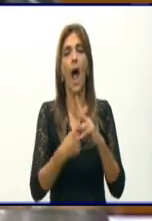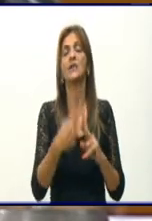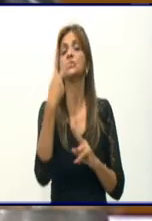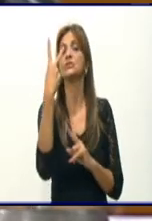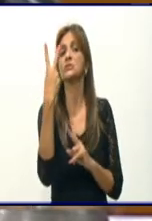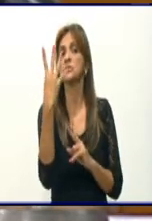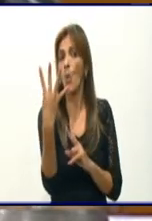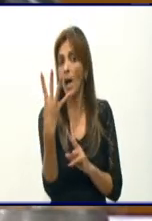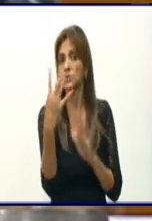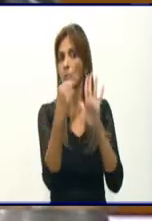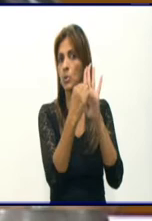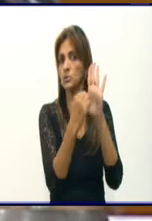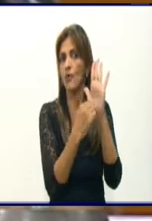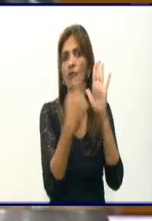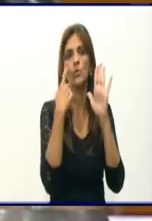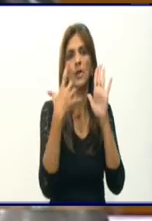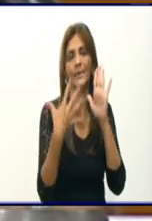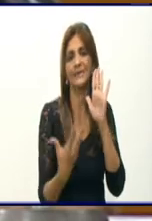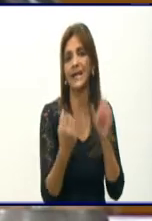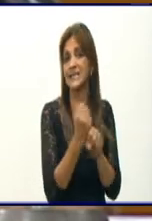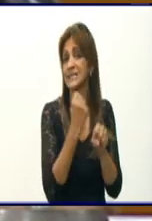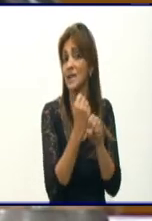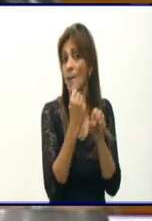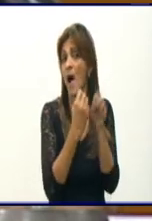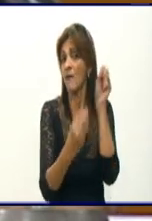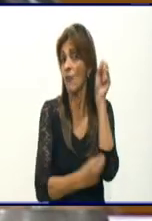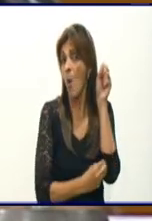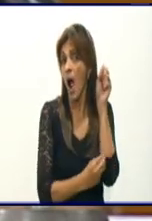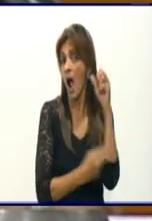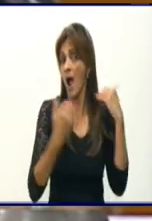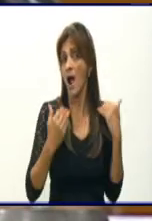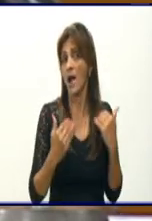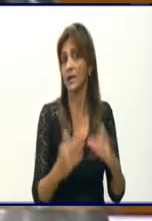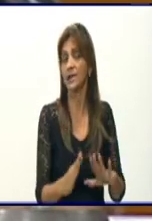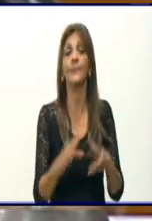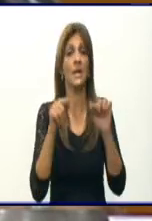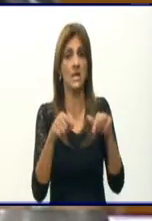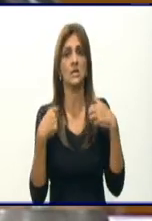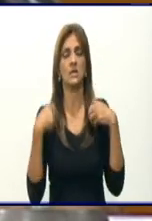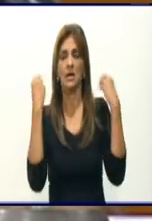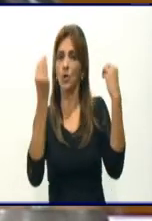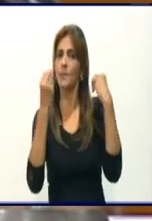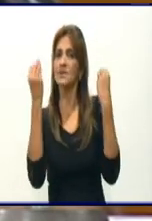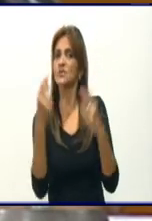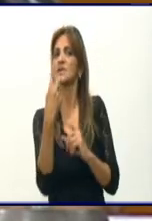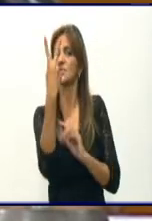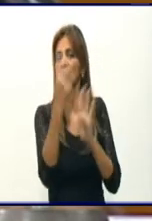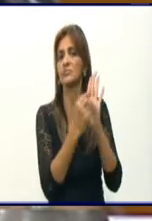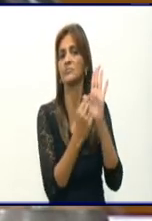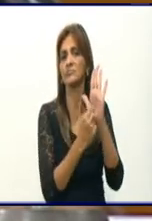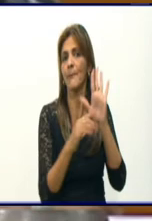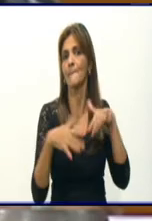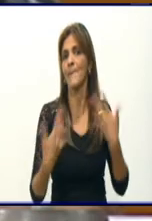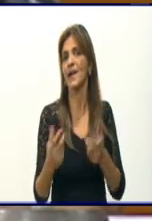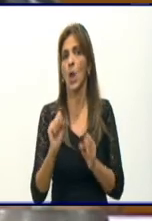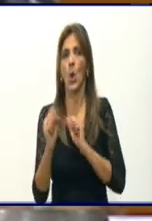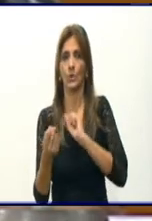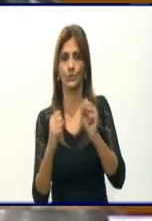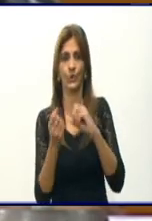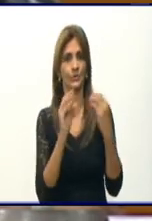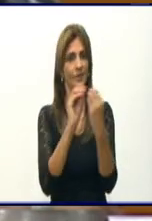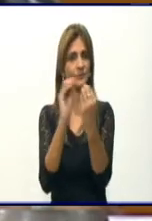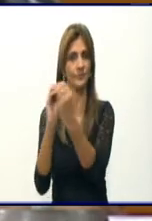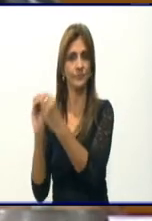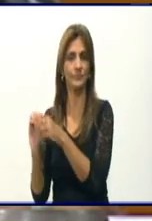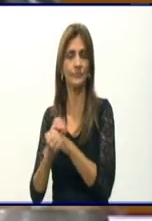cuatro, cuatro aspectos fundamentales en los que se trabaja intensamente y que yo pienso que son los pilares fundamentales para el control de la transmisión. Uno